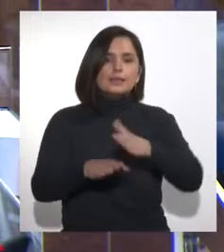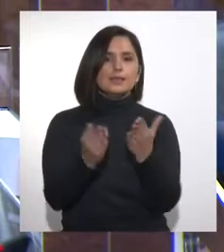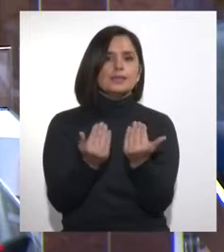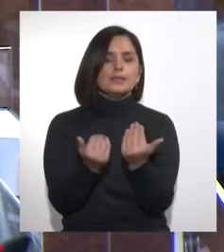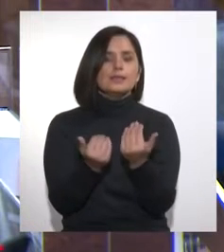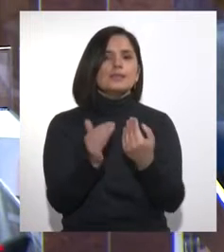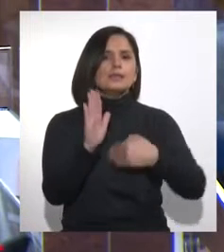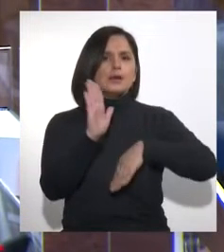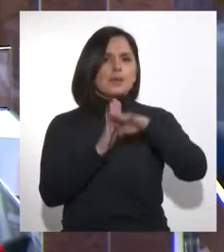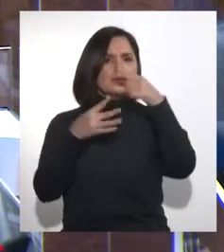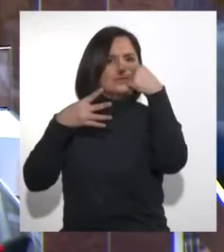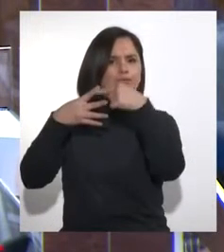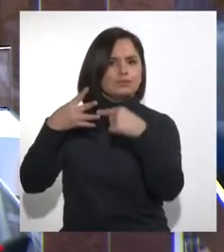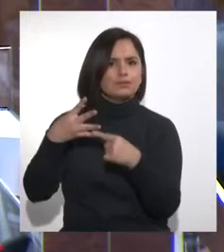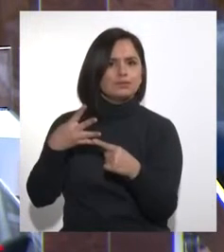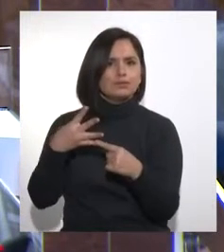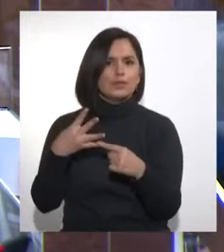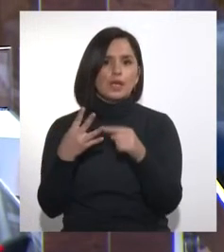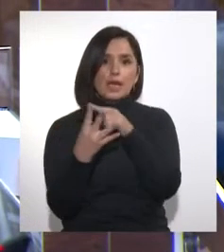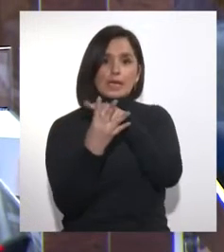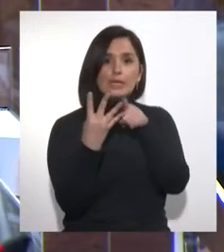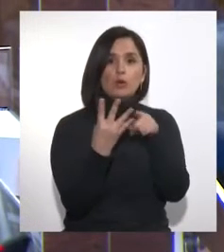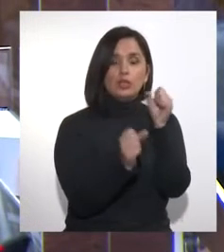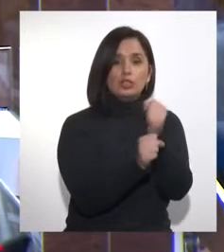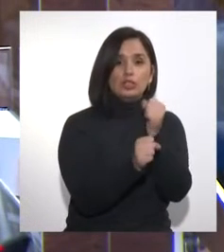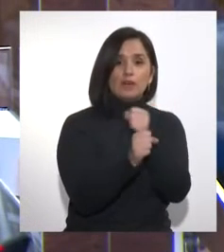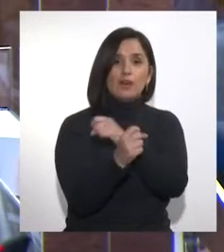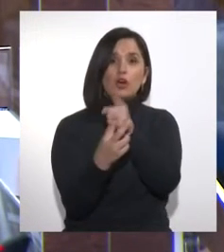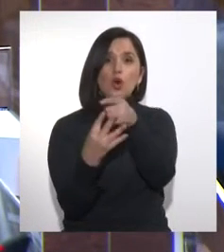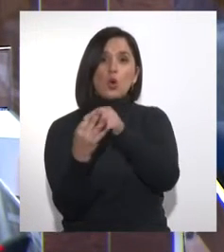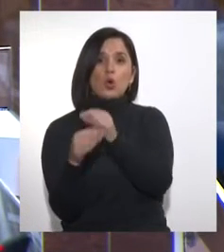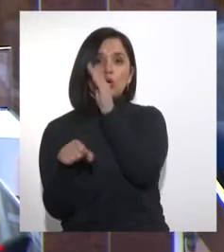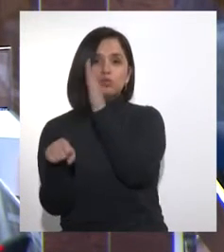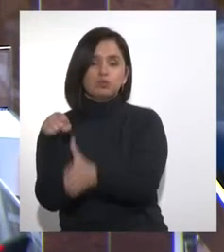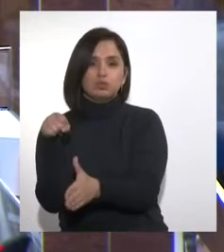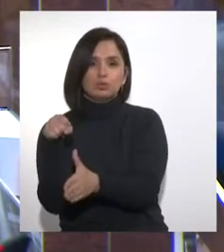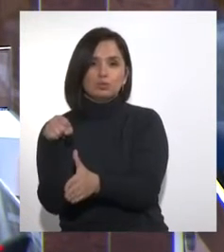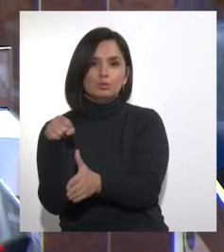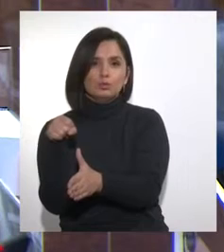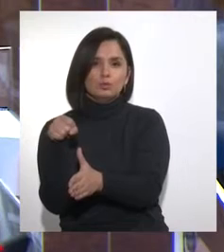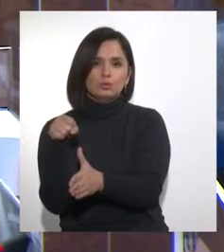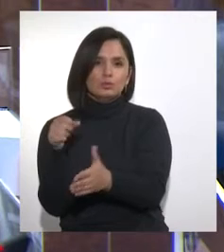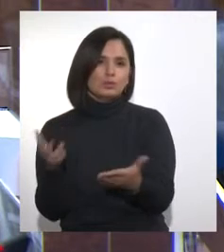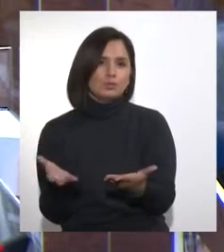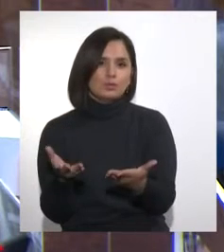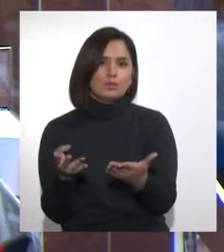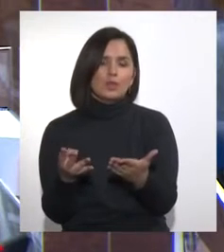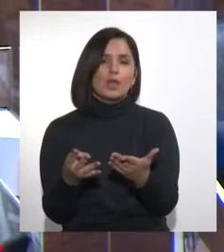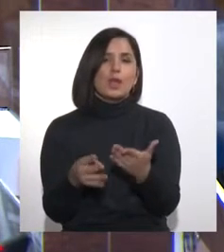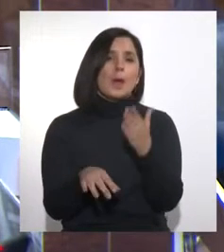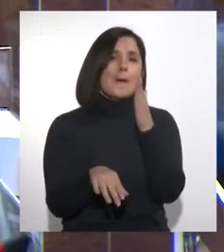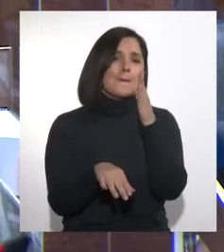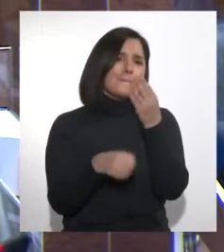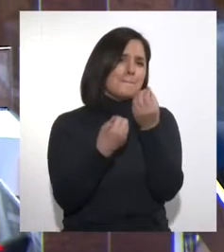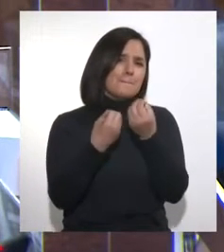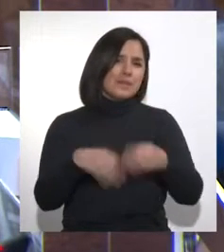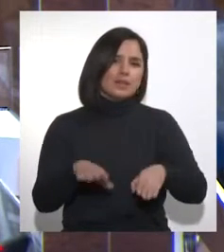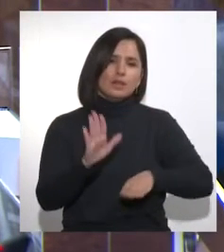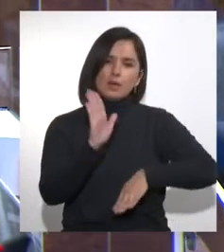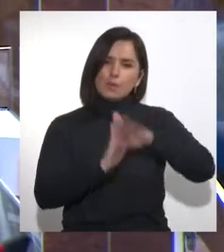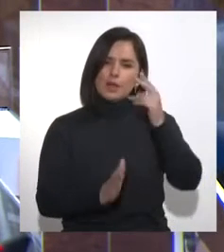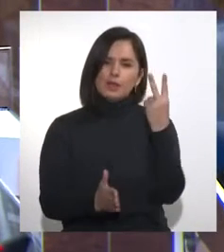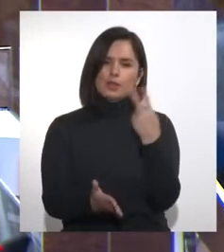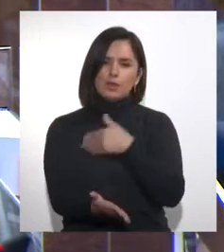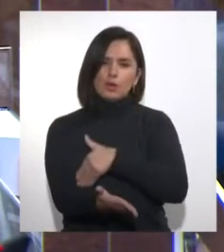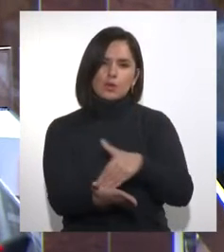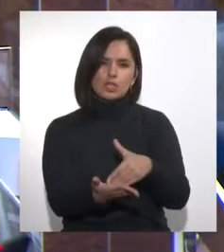Se ha perdido uno de cada cuatro empleos según el estudio de empleo de la Universidad Católica. Se han perdido más de 2.100